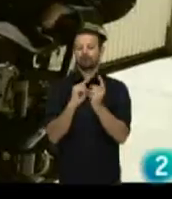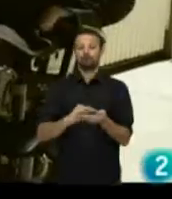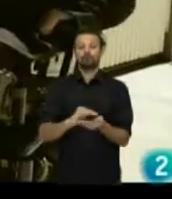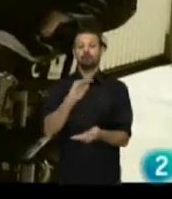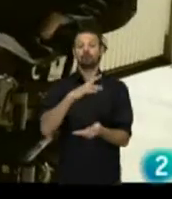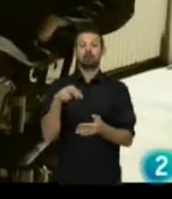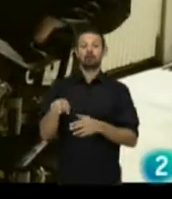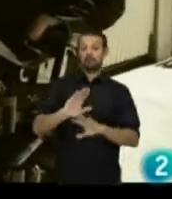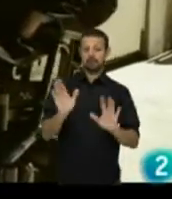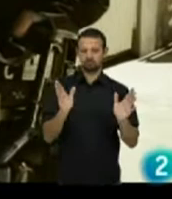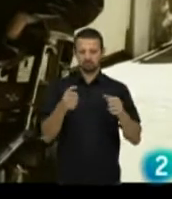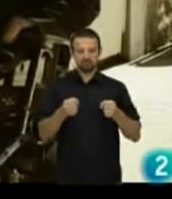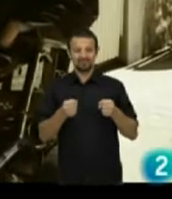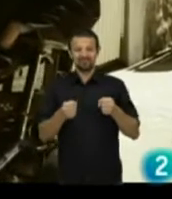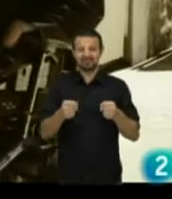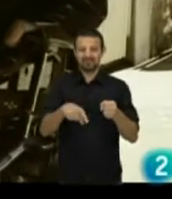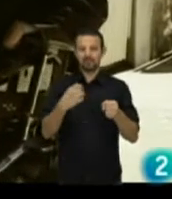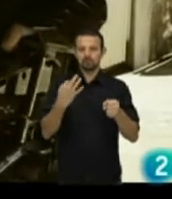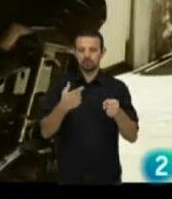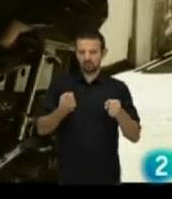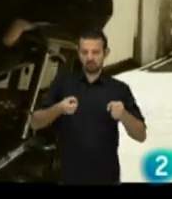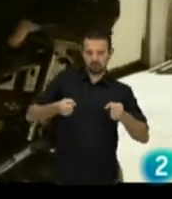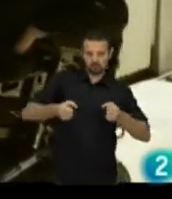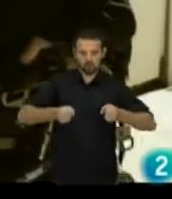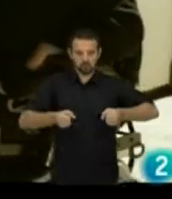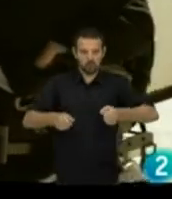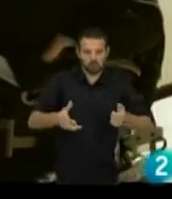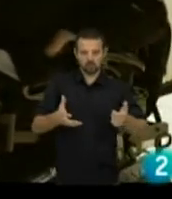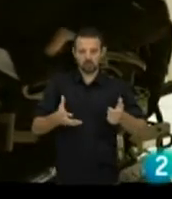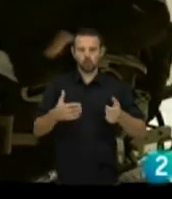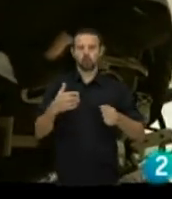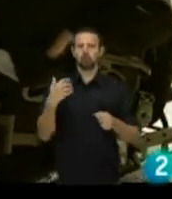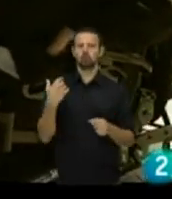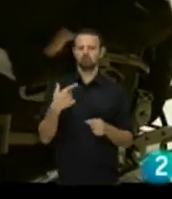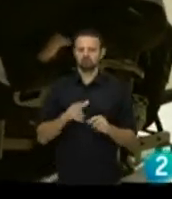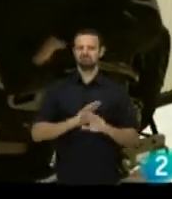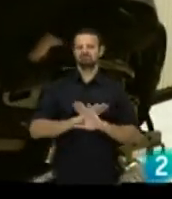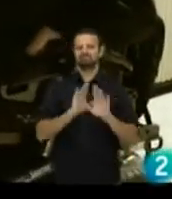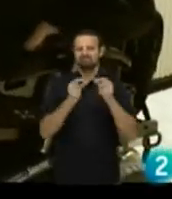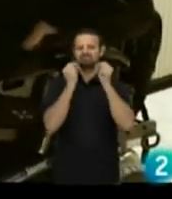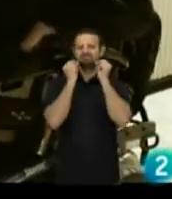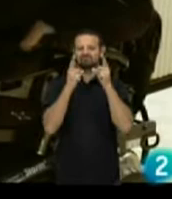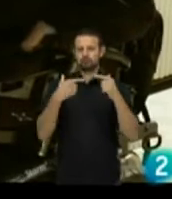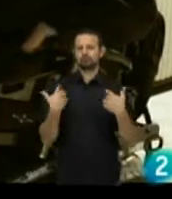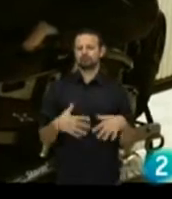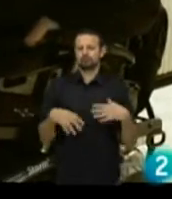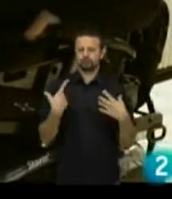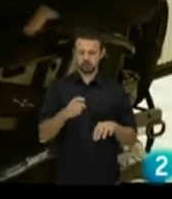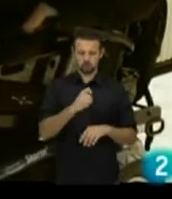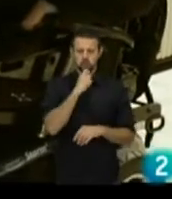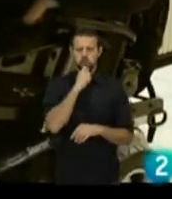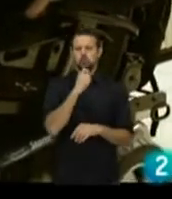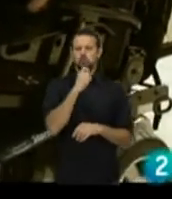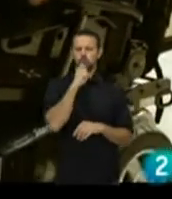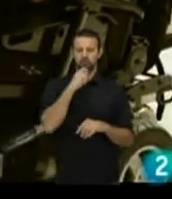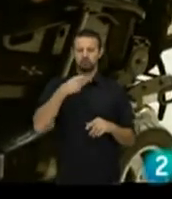en un pequeño tiempo en tu vida, tienes la necesidad de utilizar una muleta o una silla de ruedas, pues francamente te das cuenta lo